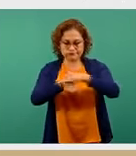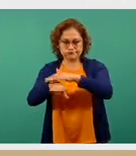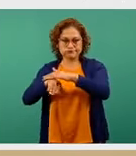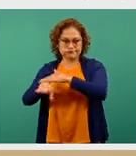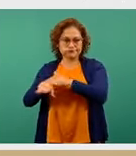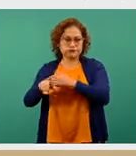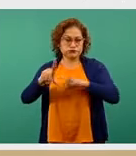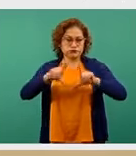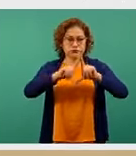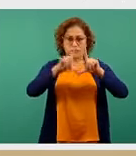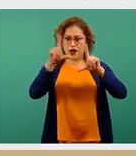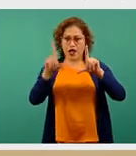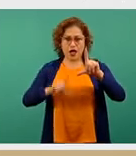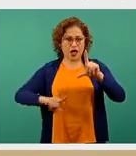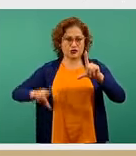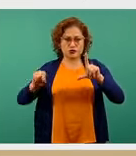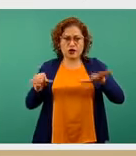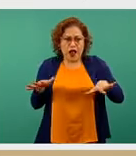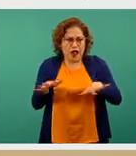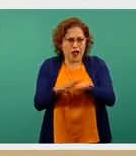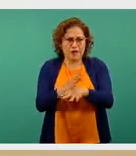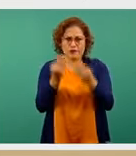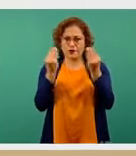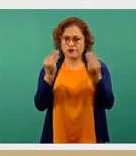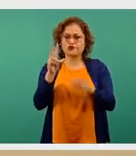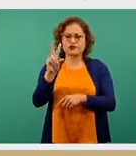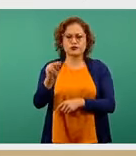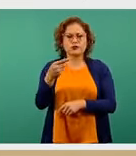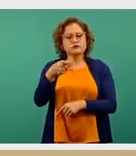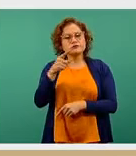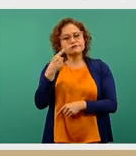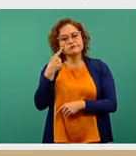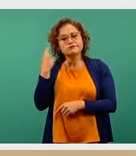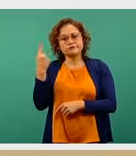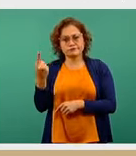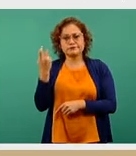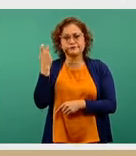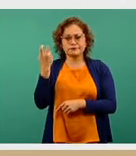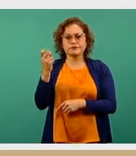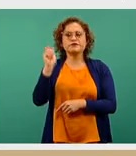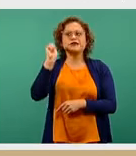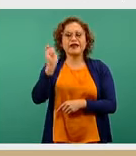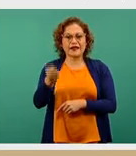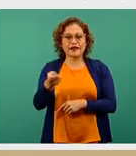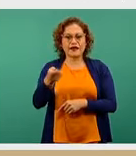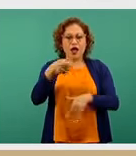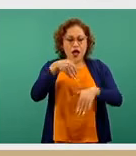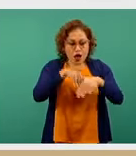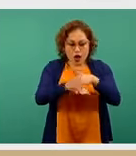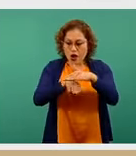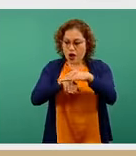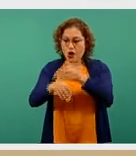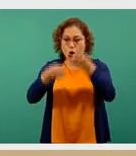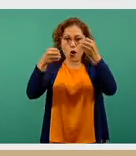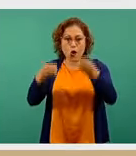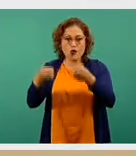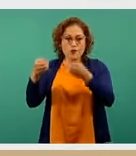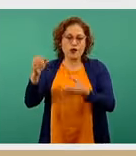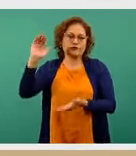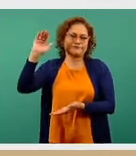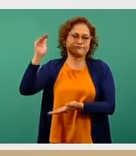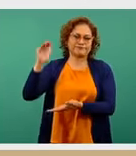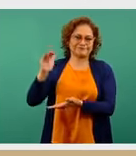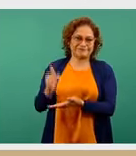nacional. Sin embargo, podemos continuar observando, obviamente, ese descenso que día con día, por lo menos hasta el momento,